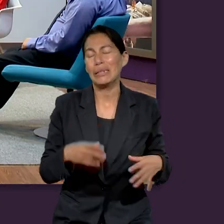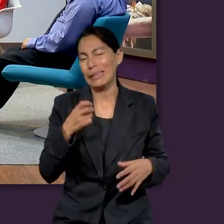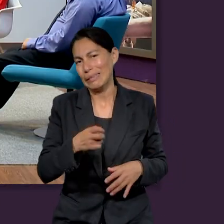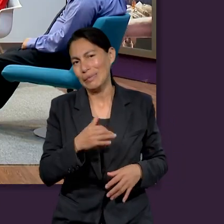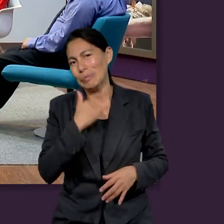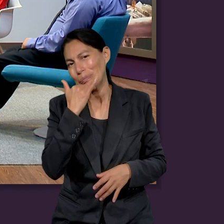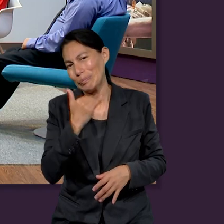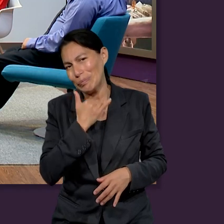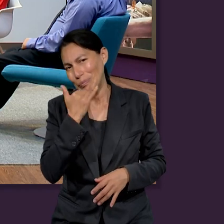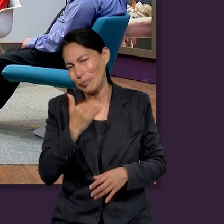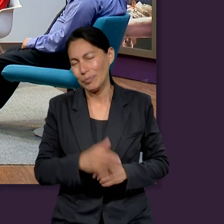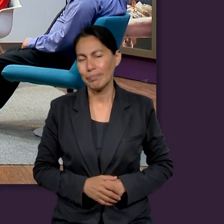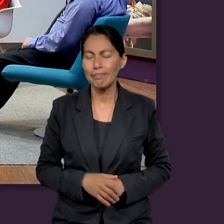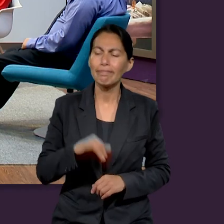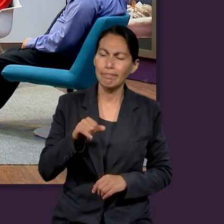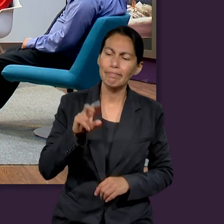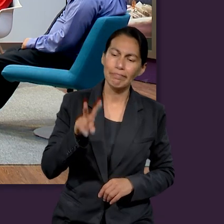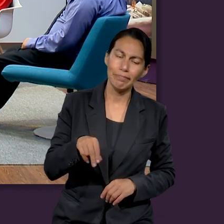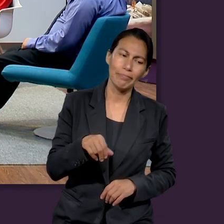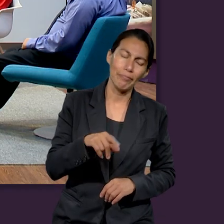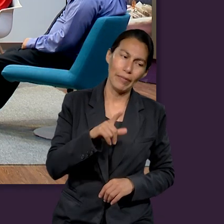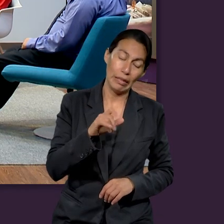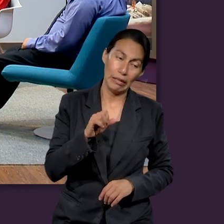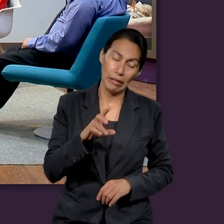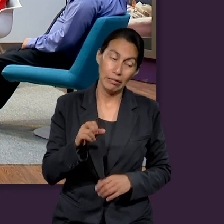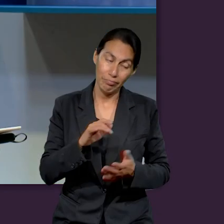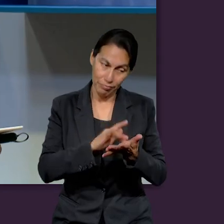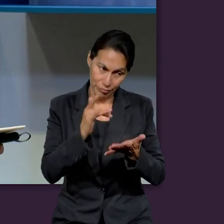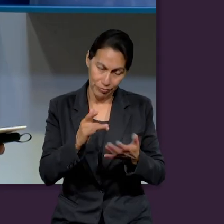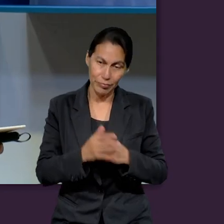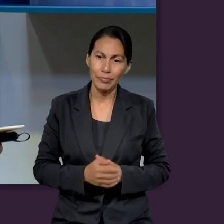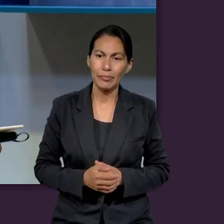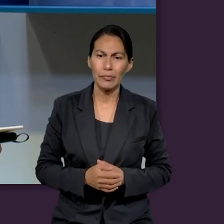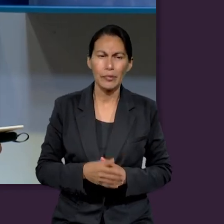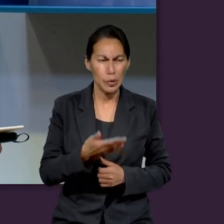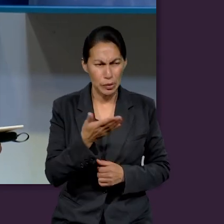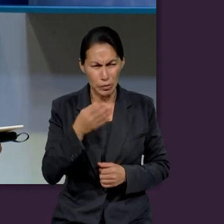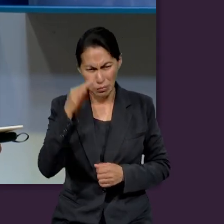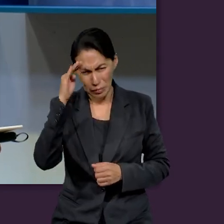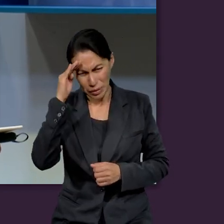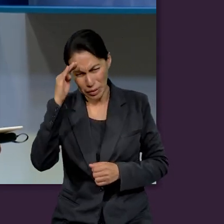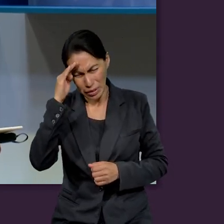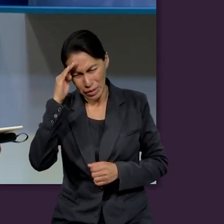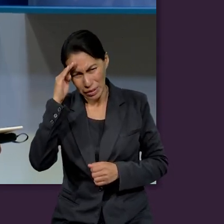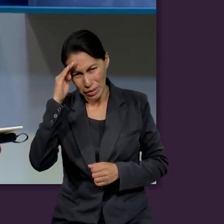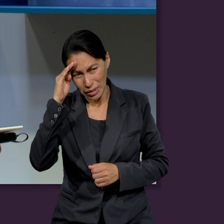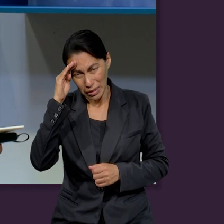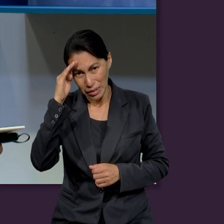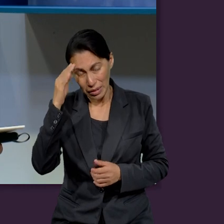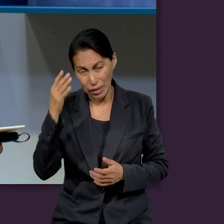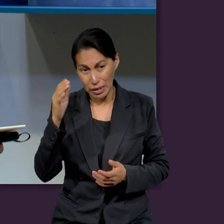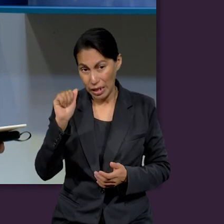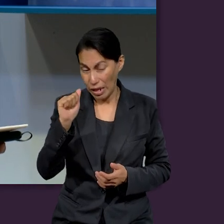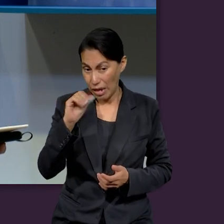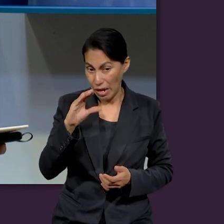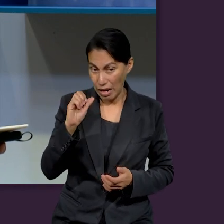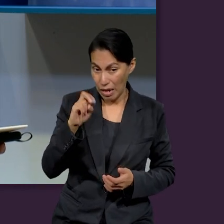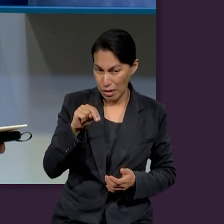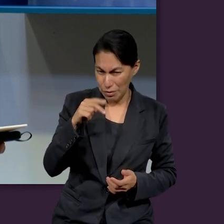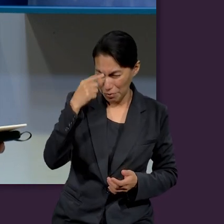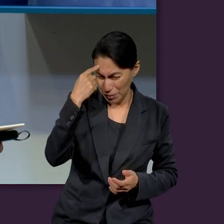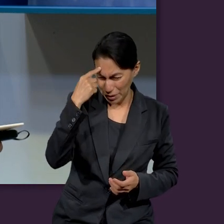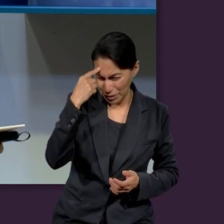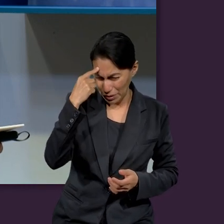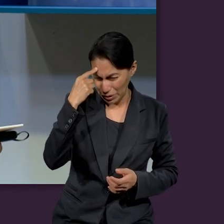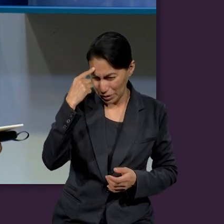gracias. Y, chicos, ¿creen ustedes que Acán pensó, meditó en las consecuencias de su